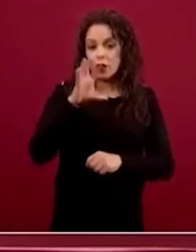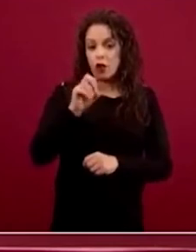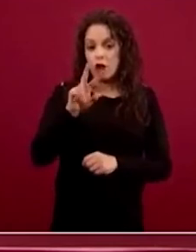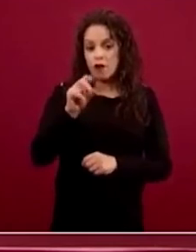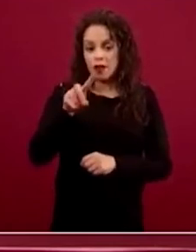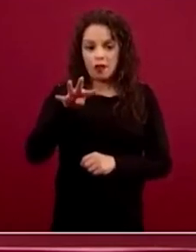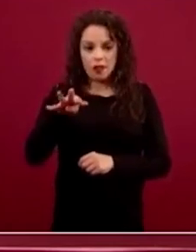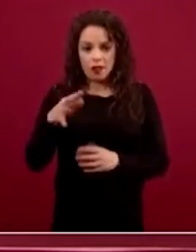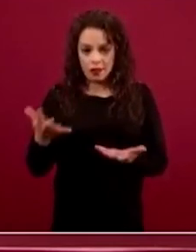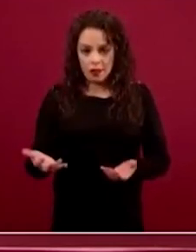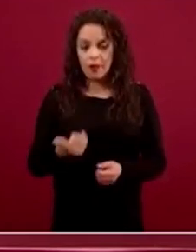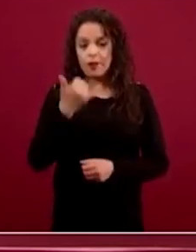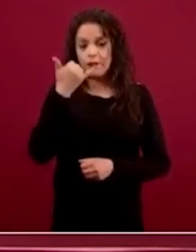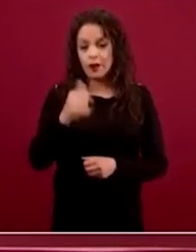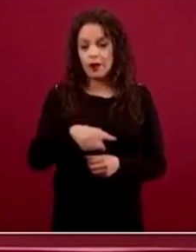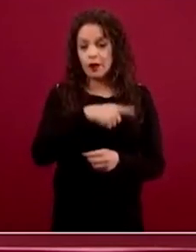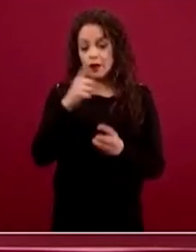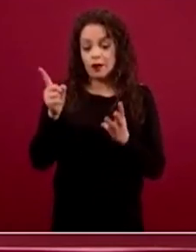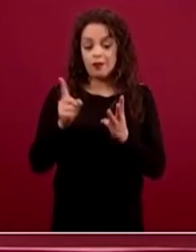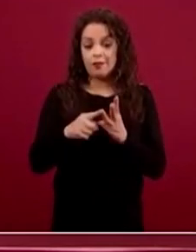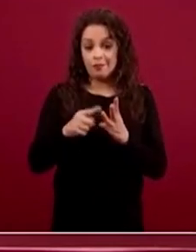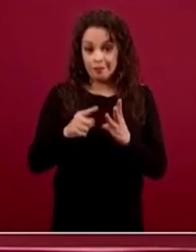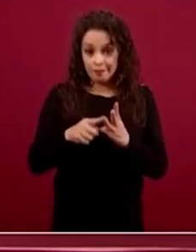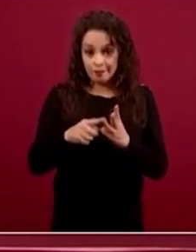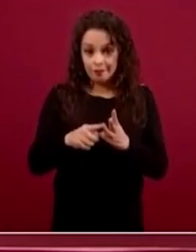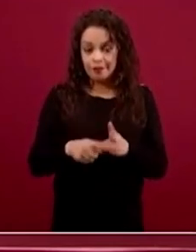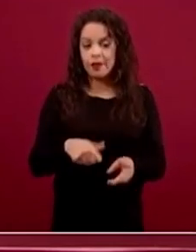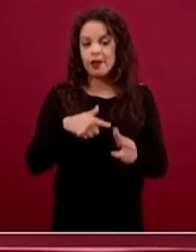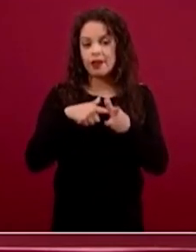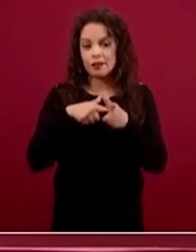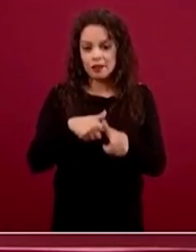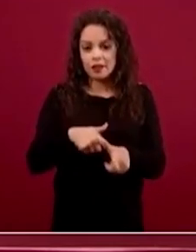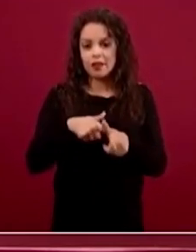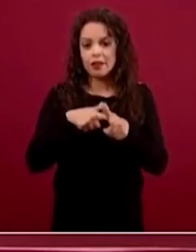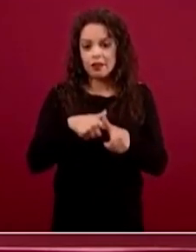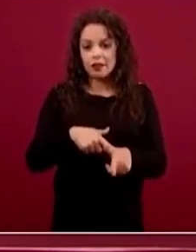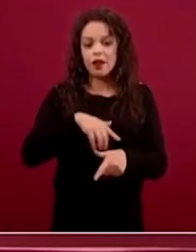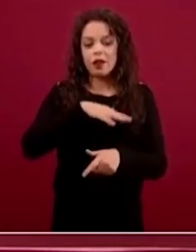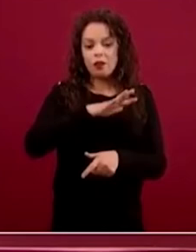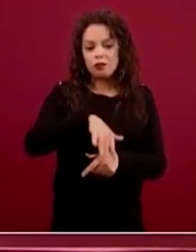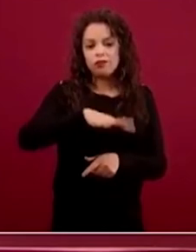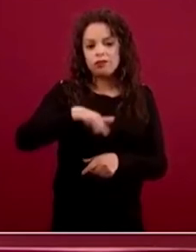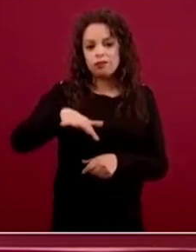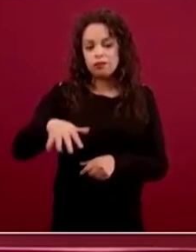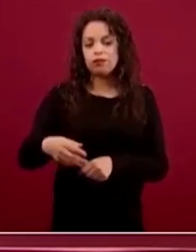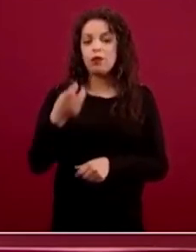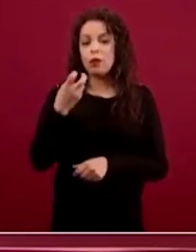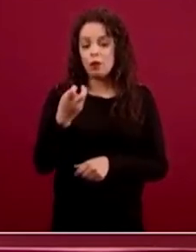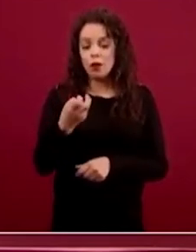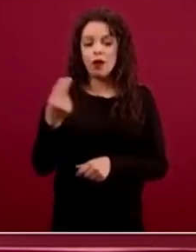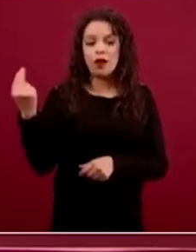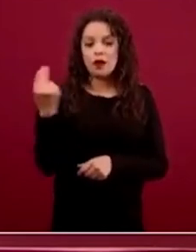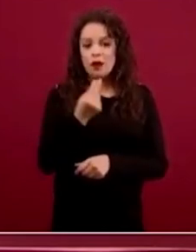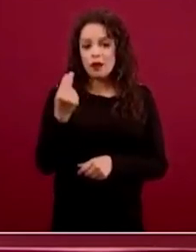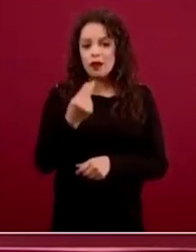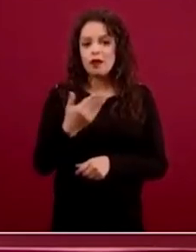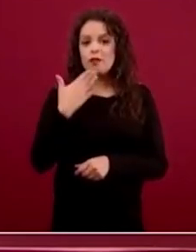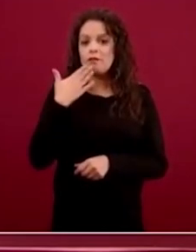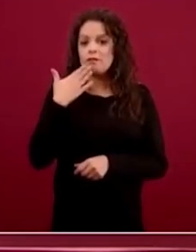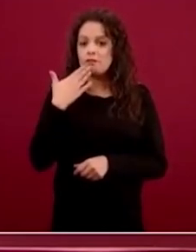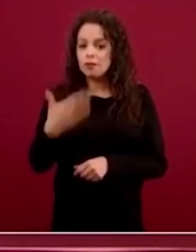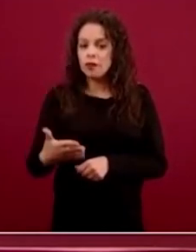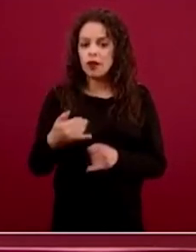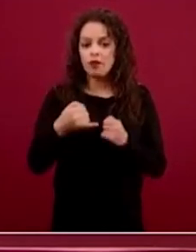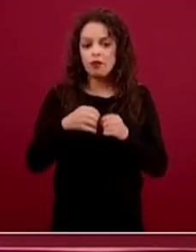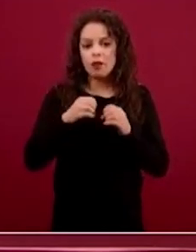queremos seguirlos buscando y que por lo tanto se requiere realizar un informe sobre los cuerpos de estas